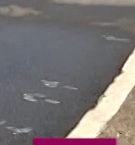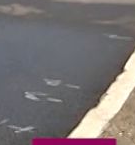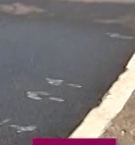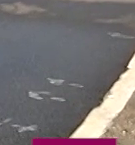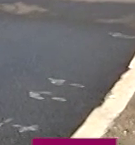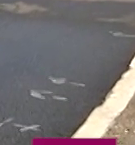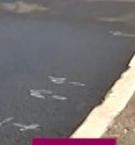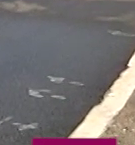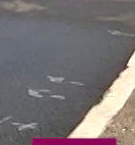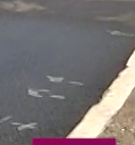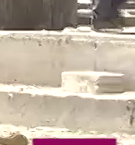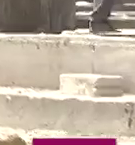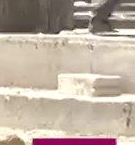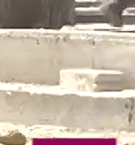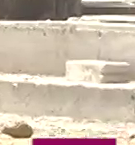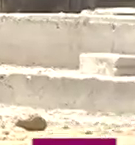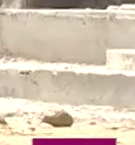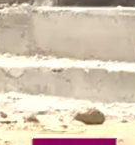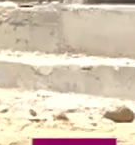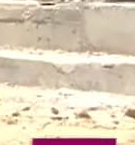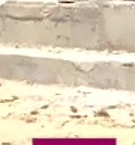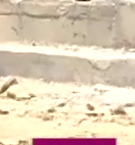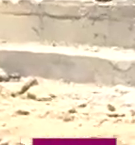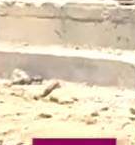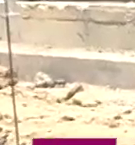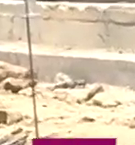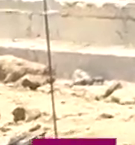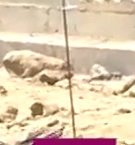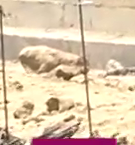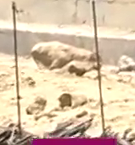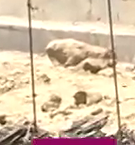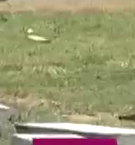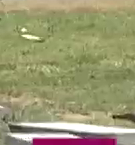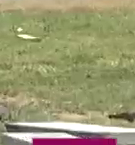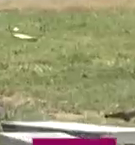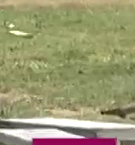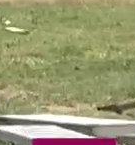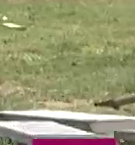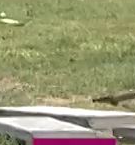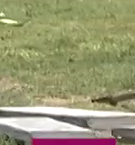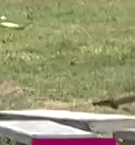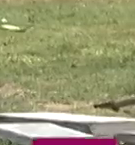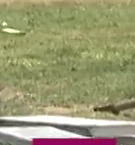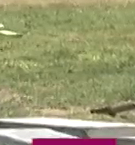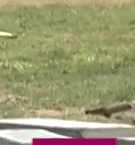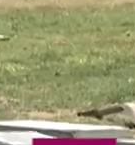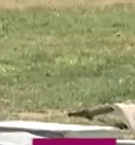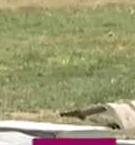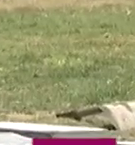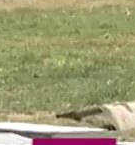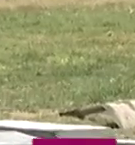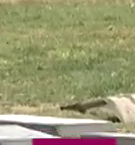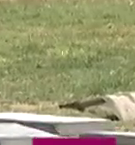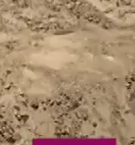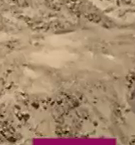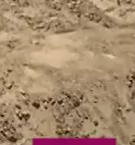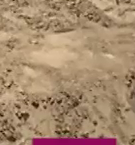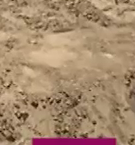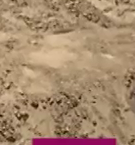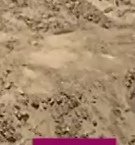deportivas, ya que contará con una pista de atletismo, alberca olímpica, auditorio y oficinas administrativas.